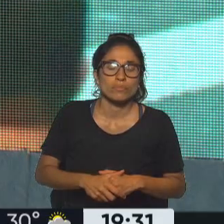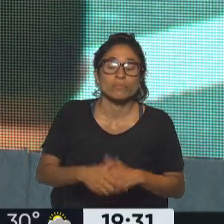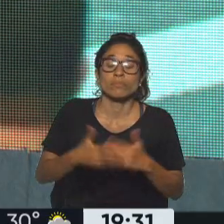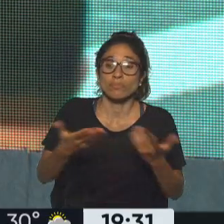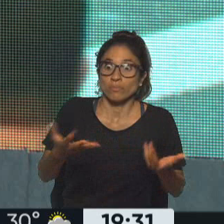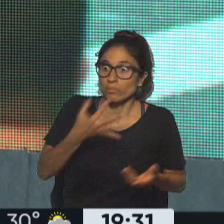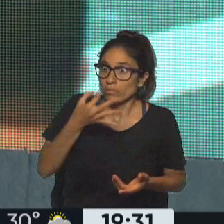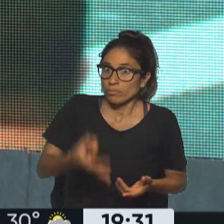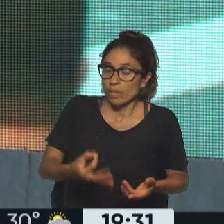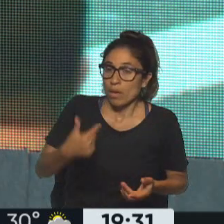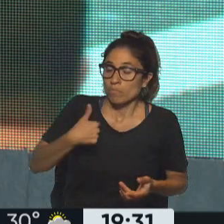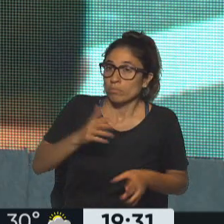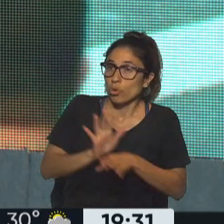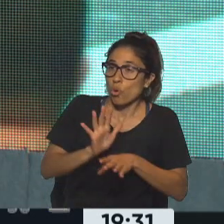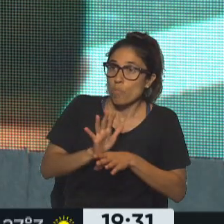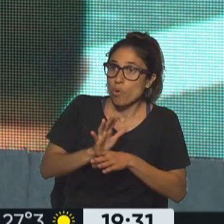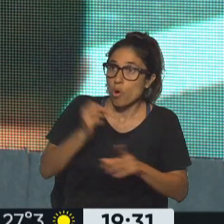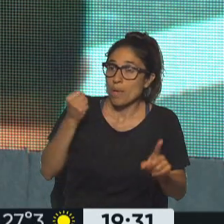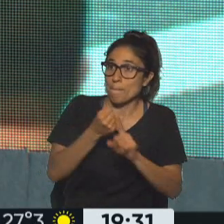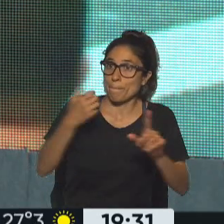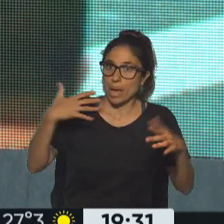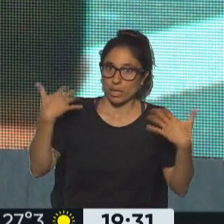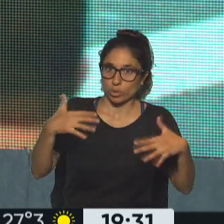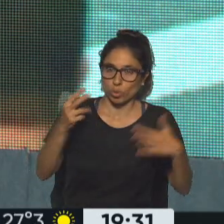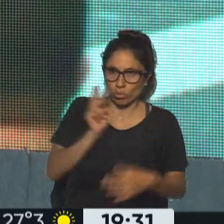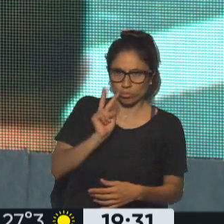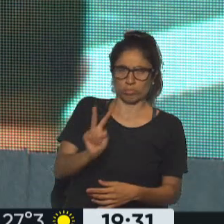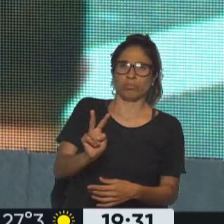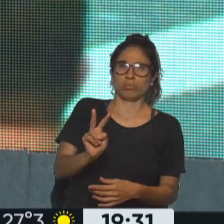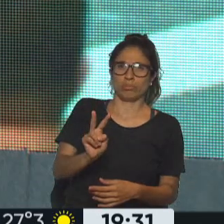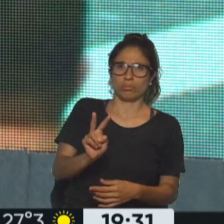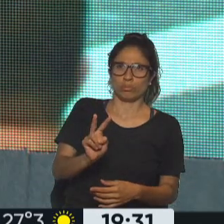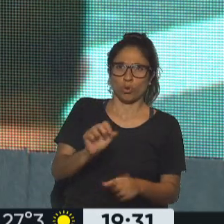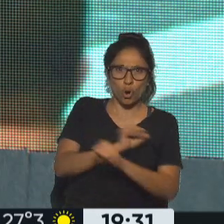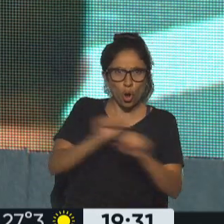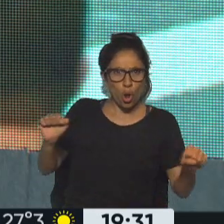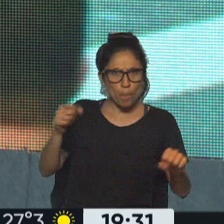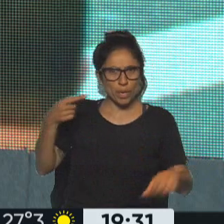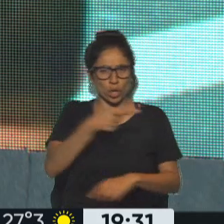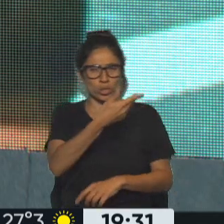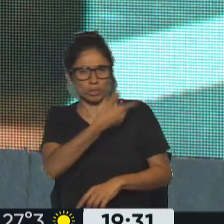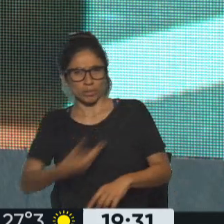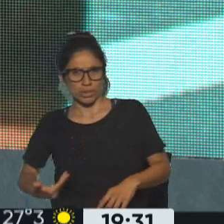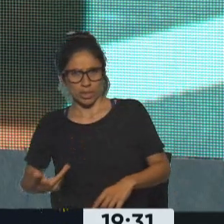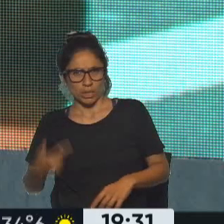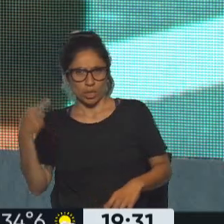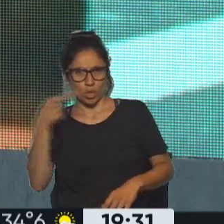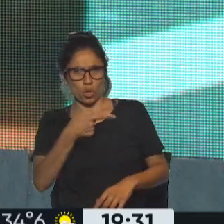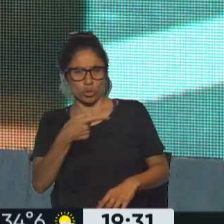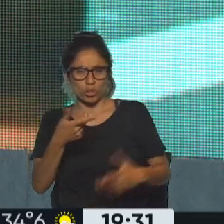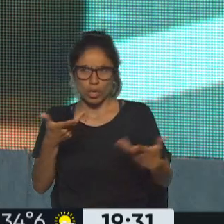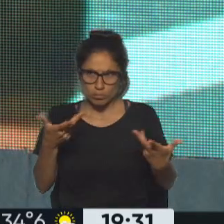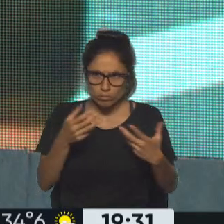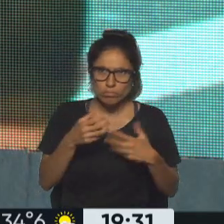noticia para entender qué hay detrás de esta intentona hay una connivencia política